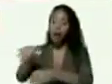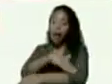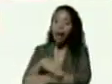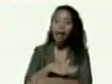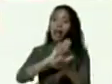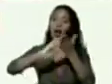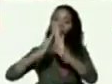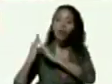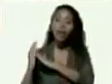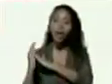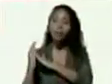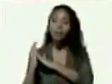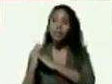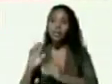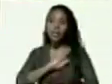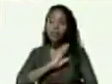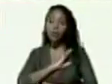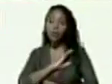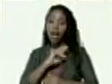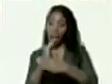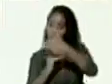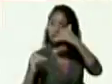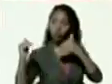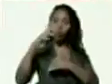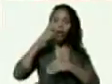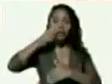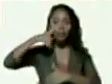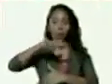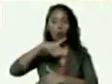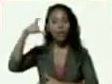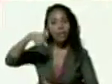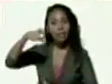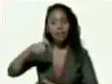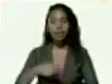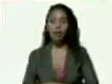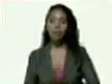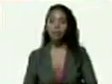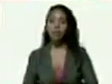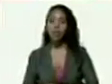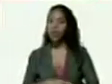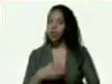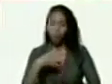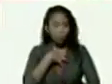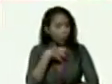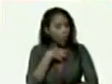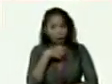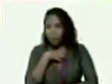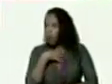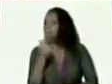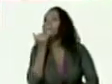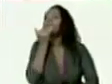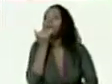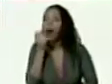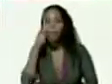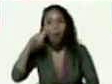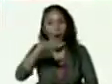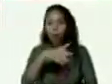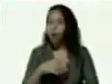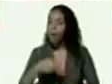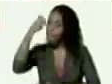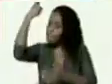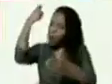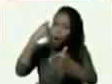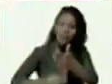comunidad y tenemos que estar a la altura de ese pueblo no podemos fallarle al pueblo prohibido